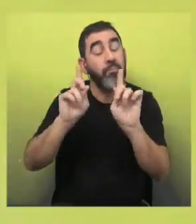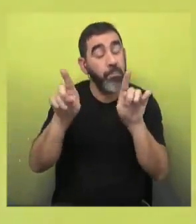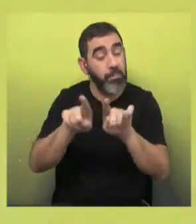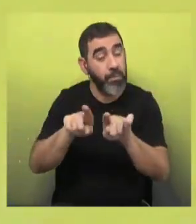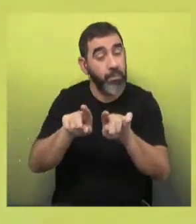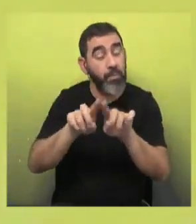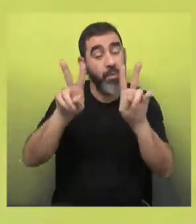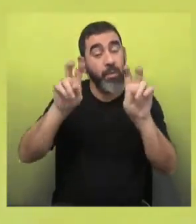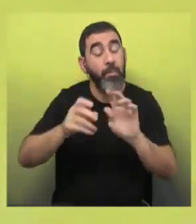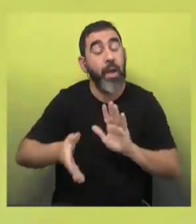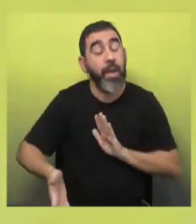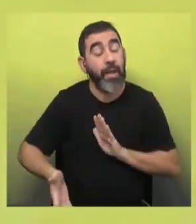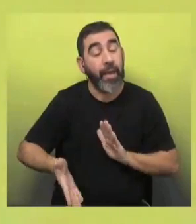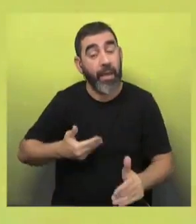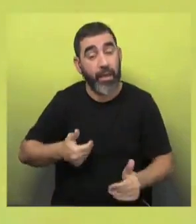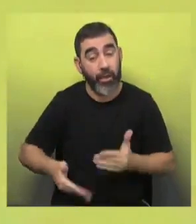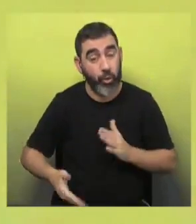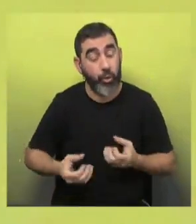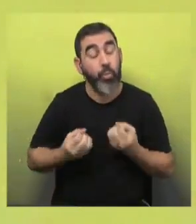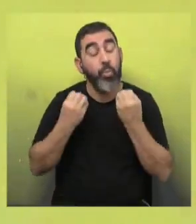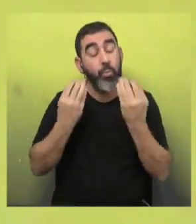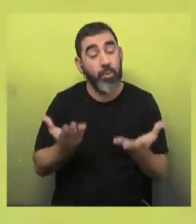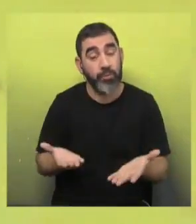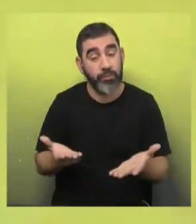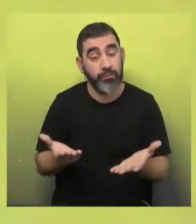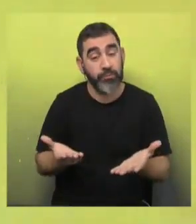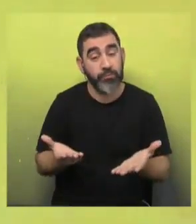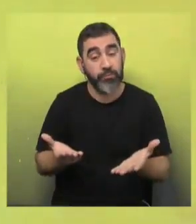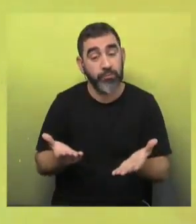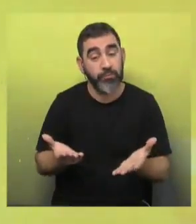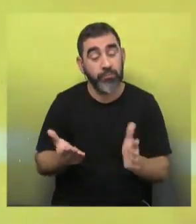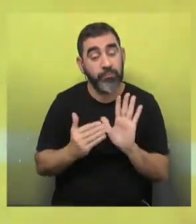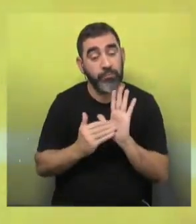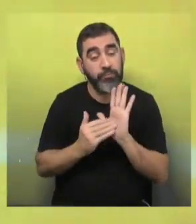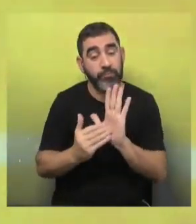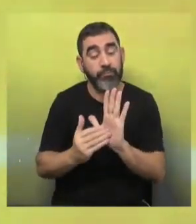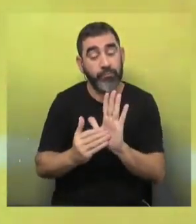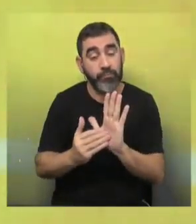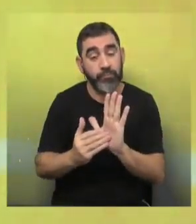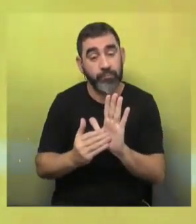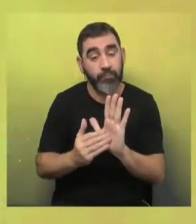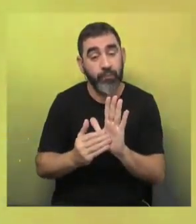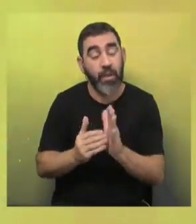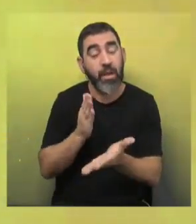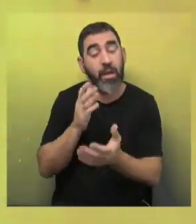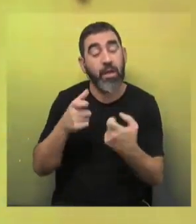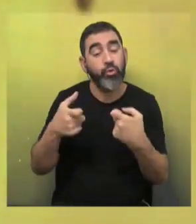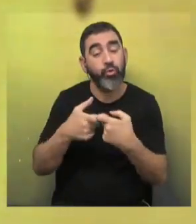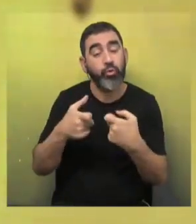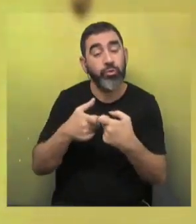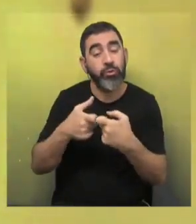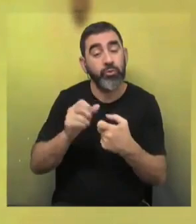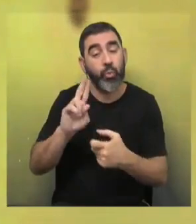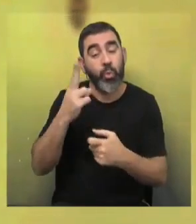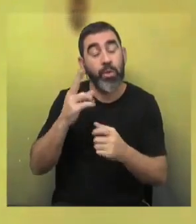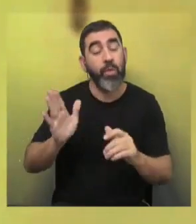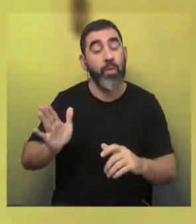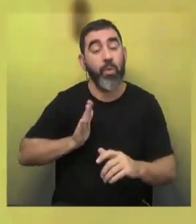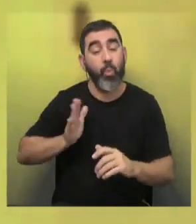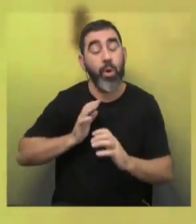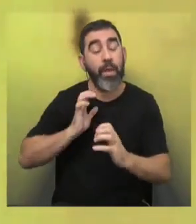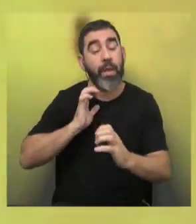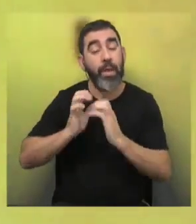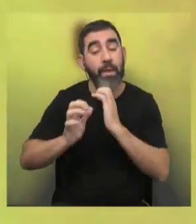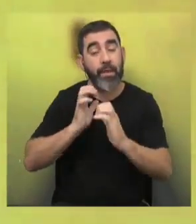vinculado a temas de género. ¿Por qué? Porque vamos a continuar con la presentación en la sociedad de la Asociación Uruguaya de Mujeres en